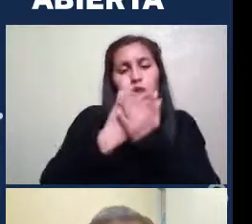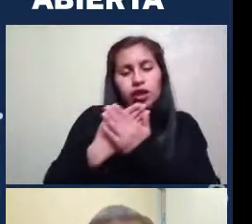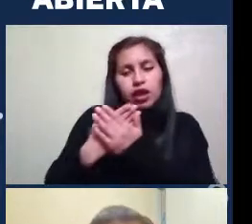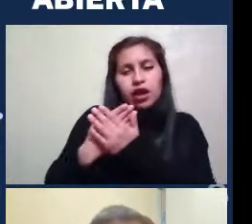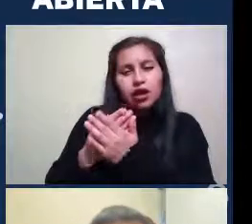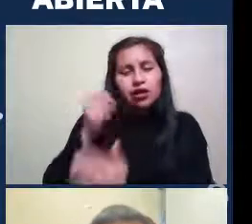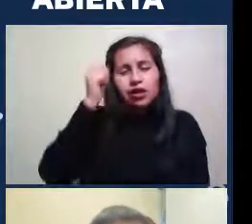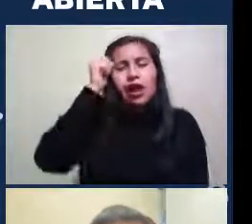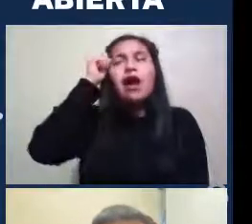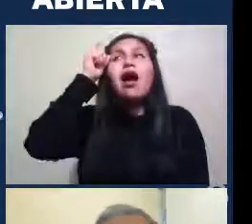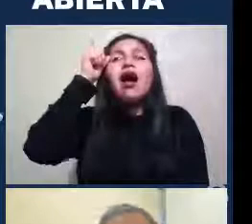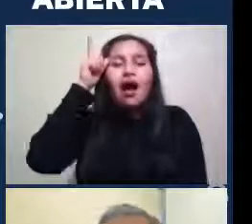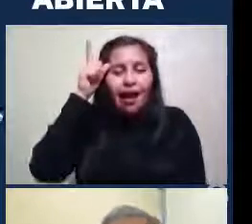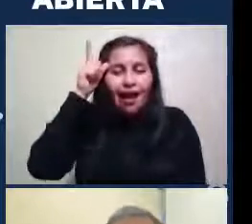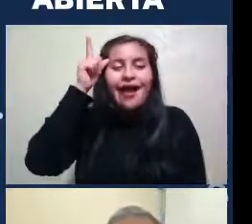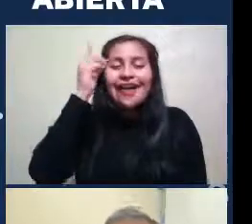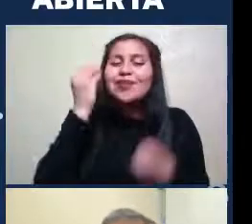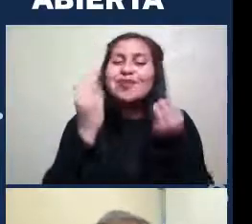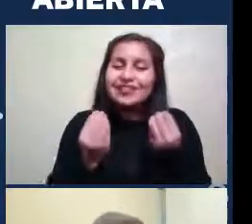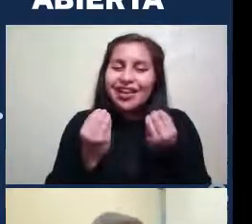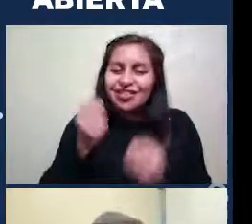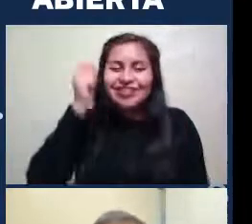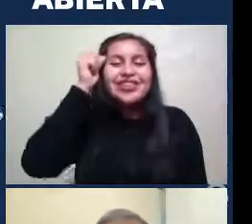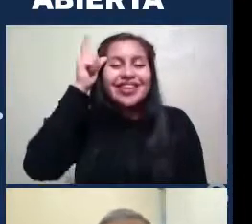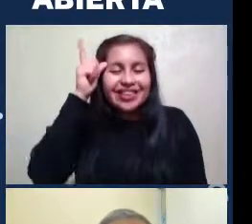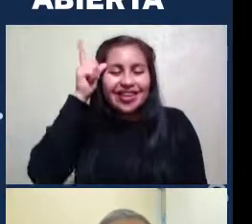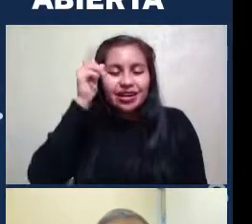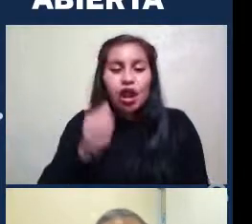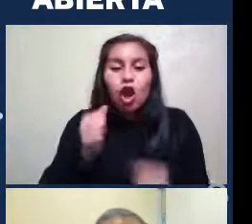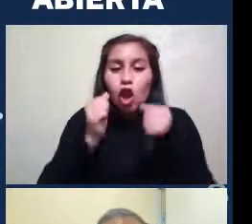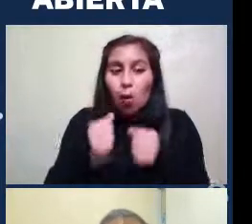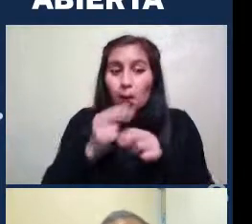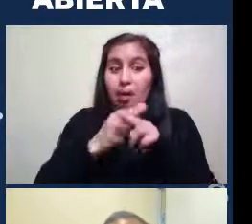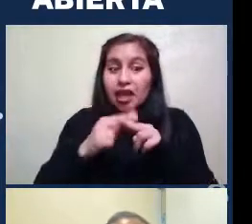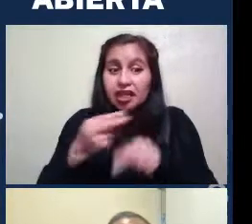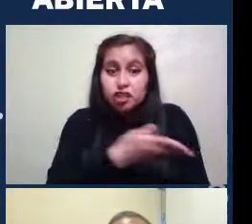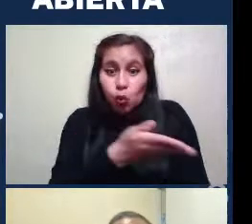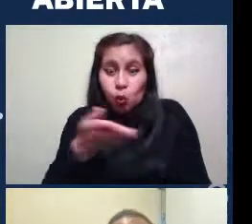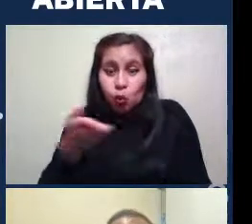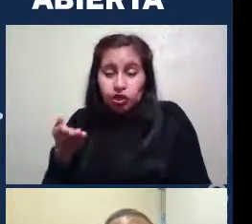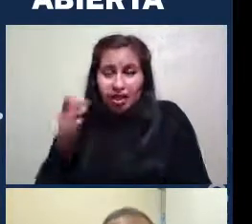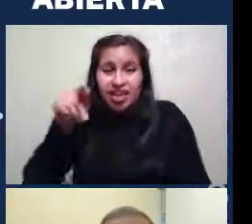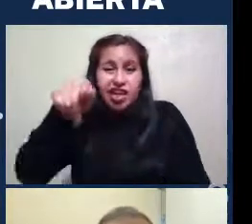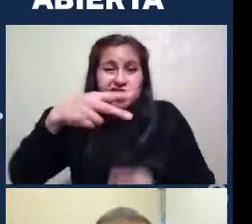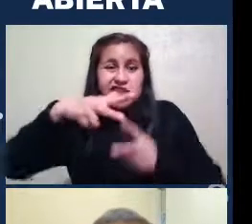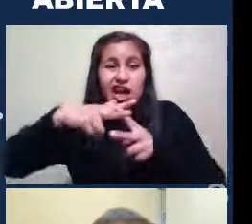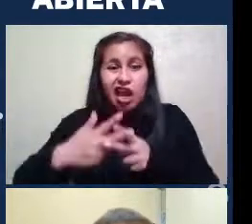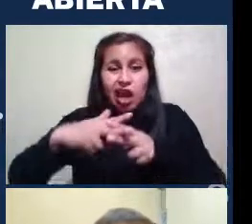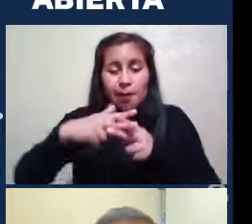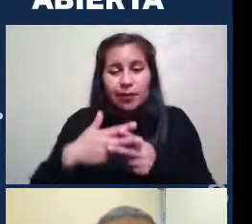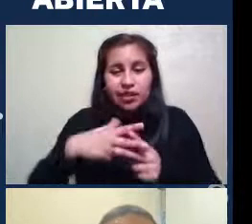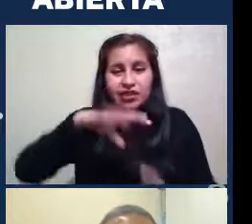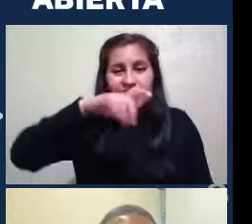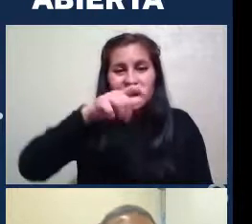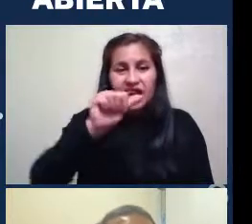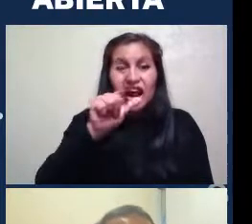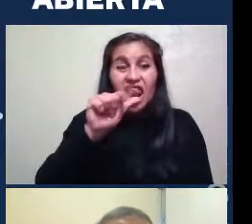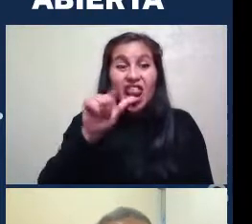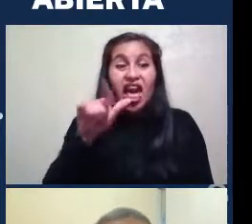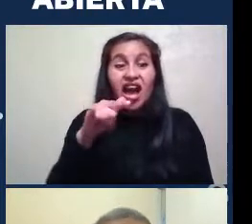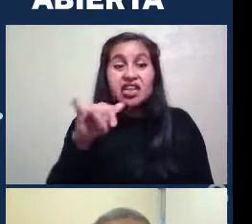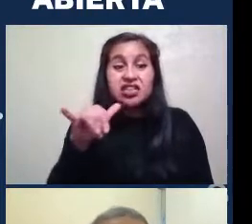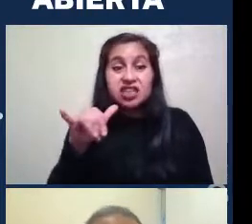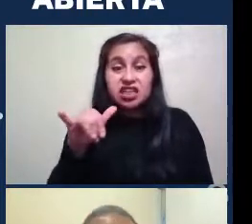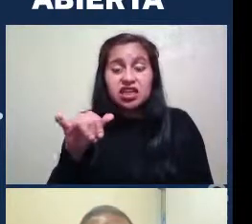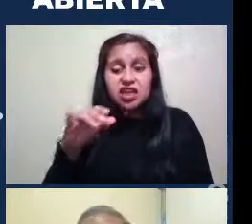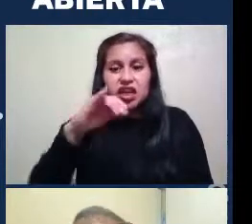pasando Y ustedes Lo pueden hacer Con esta herramienta Que se llama Galaxy Zoo Que es una iniciativa